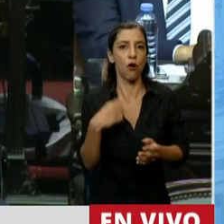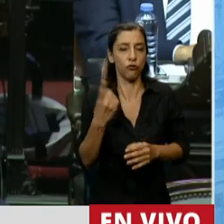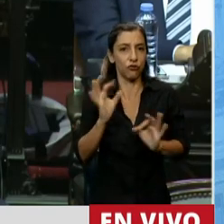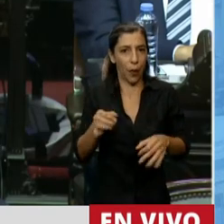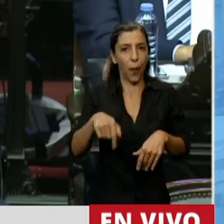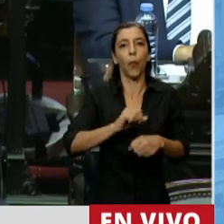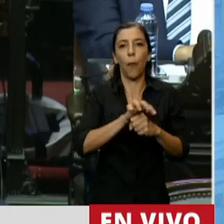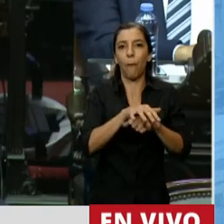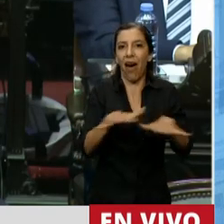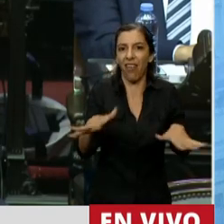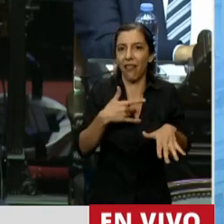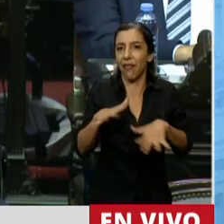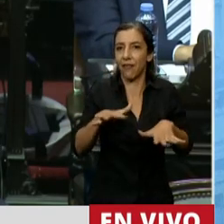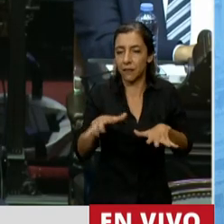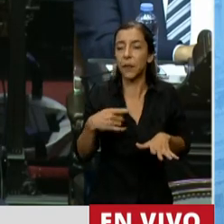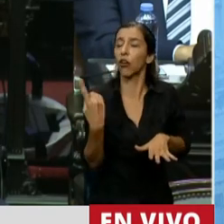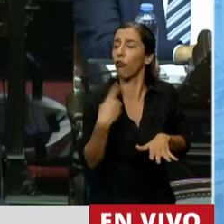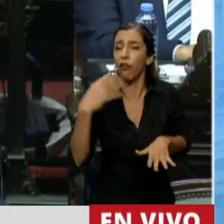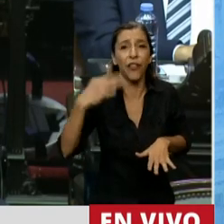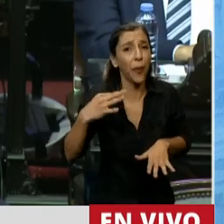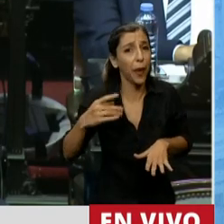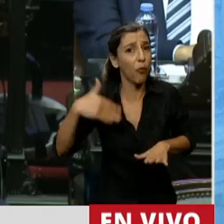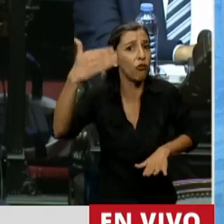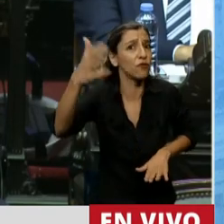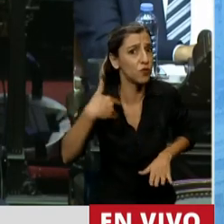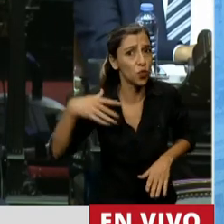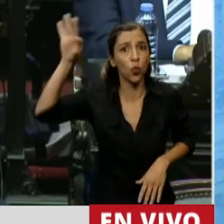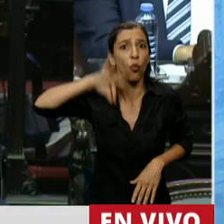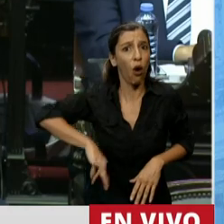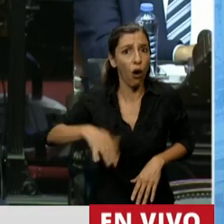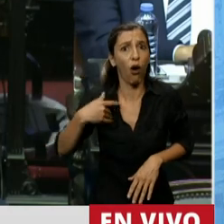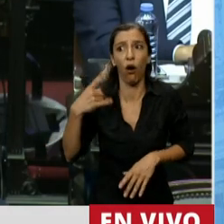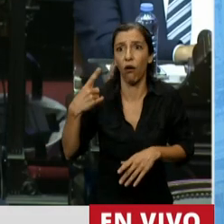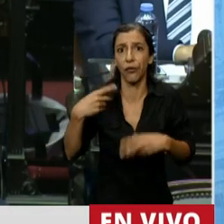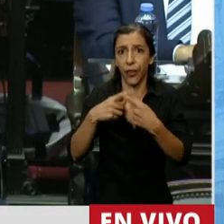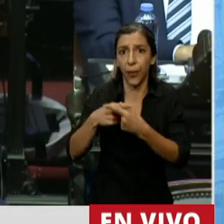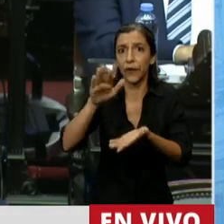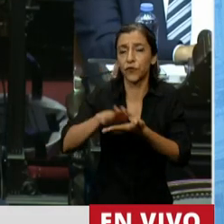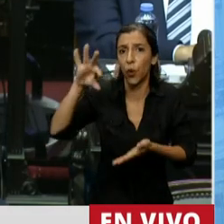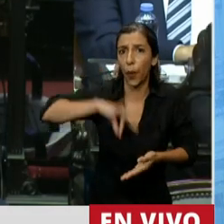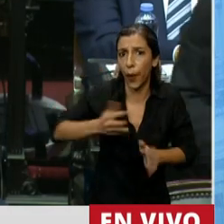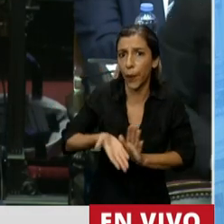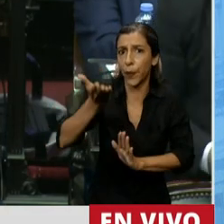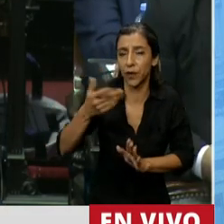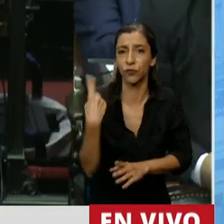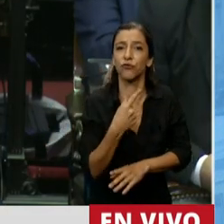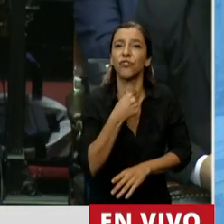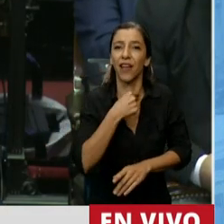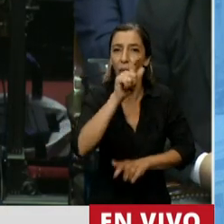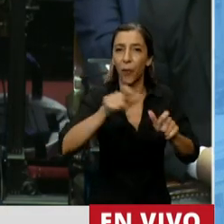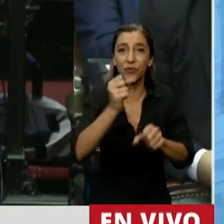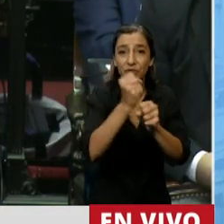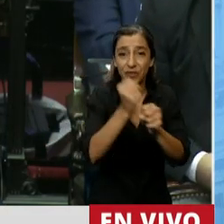discutir las paritarias y tiene que haber mejoras para los trabajadores. Y queremos que esas mejoras que se